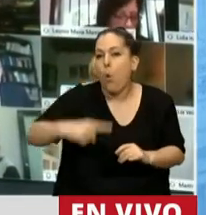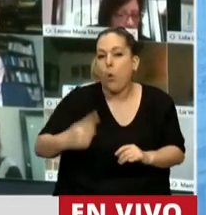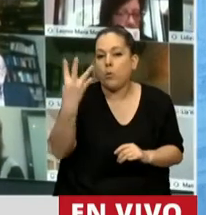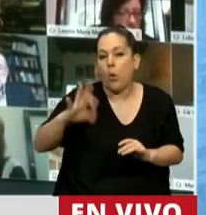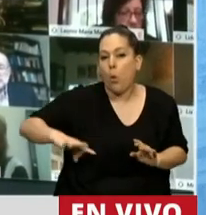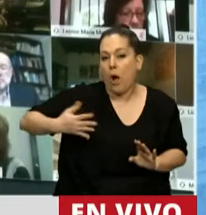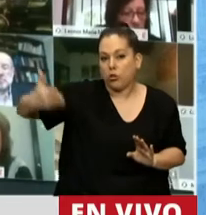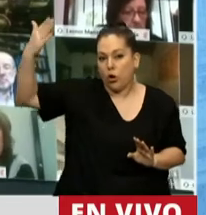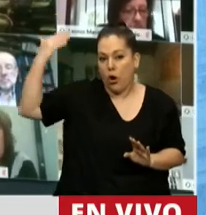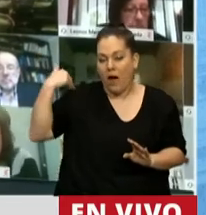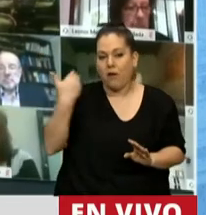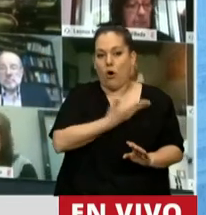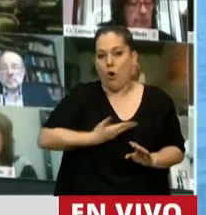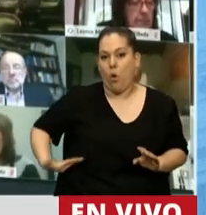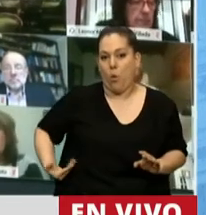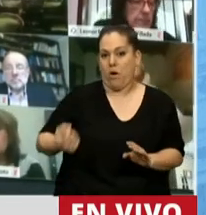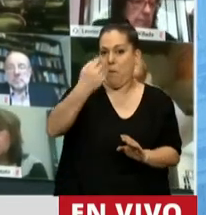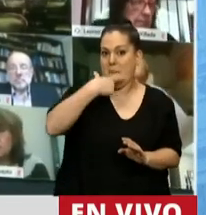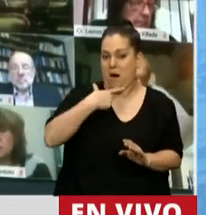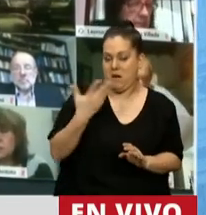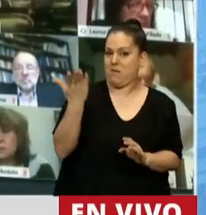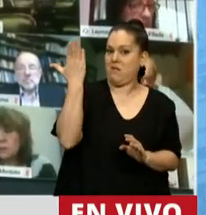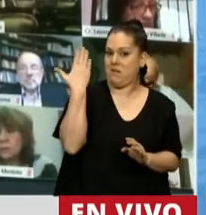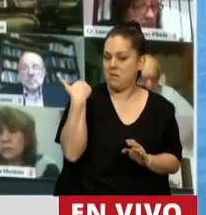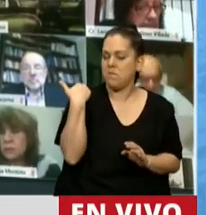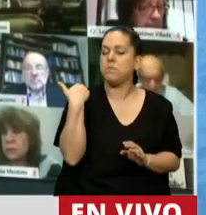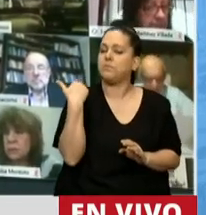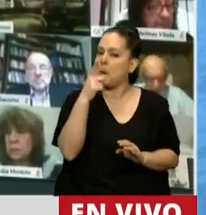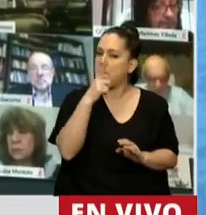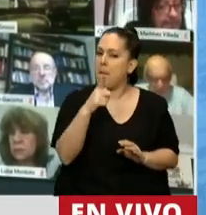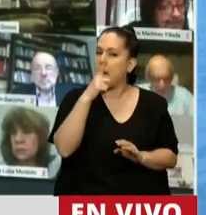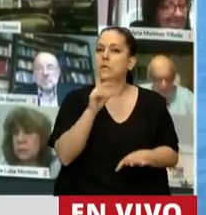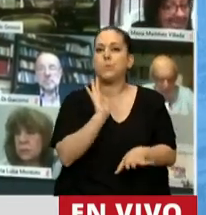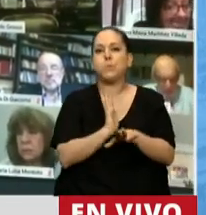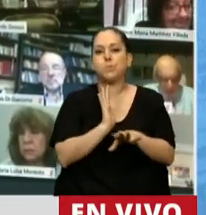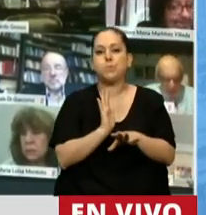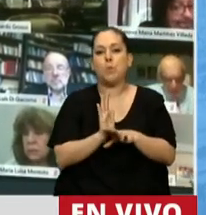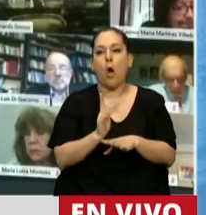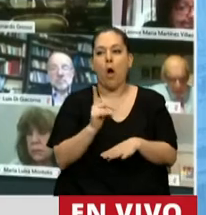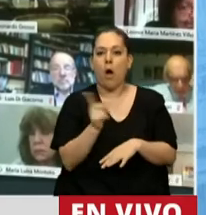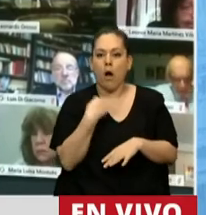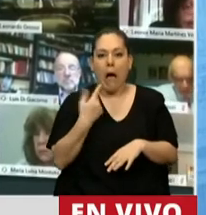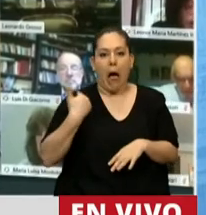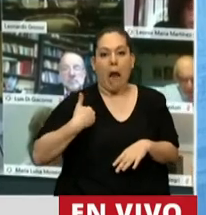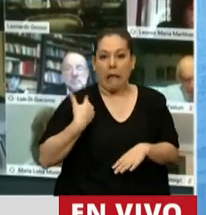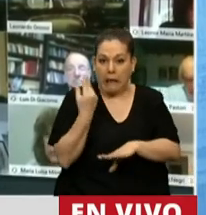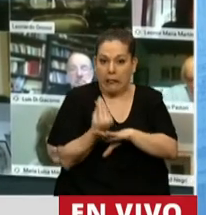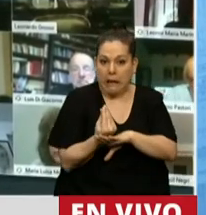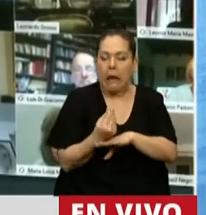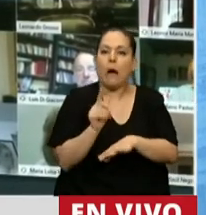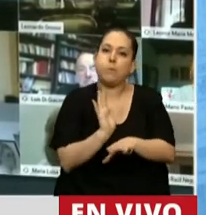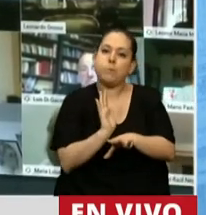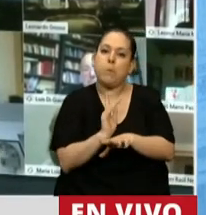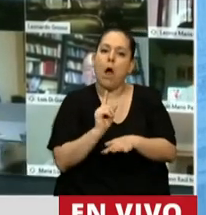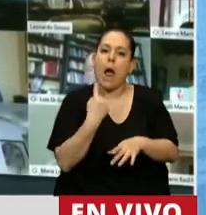del gobierno del presidente Macri, yo a mí me parece que vivimos en la Argentina una manera de hacer política en donde